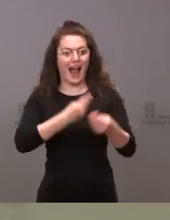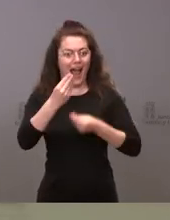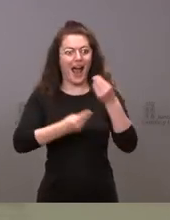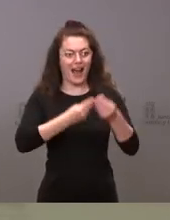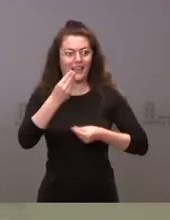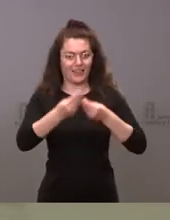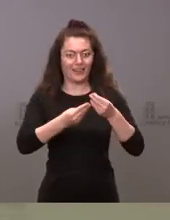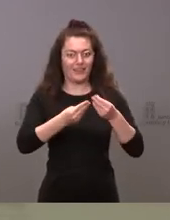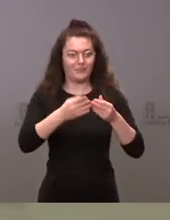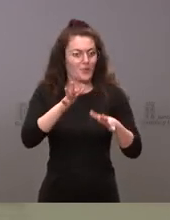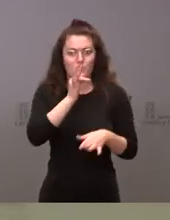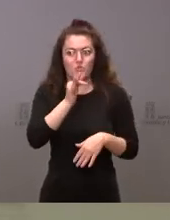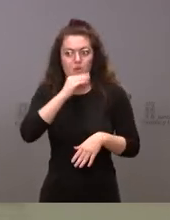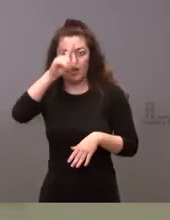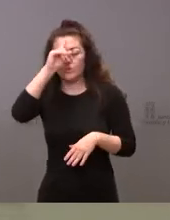se sabe nada